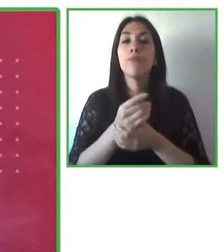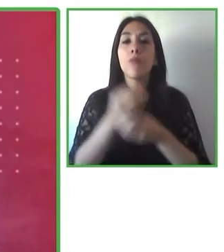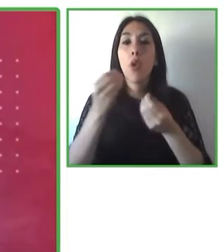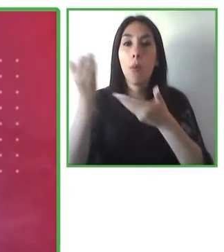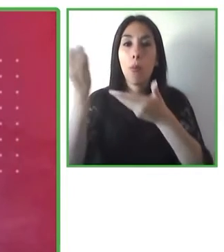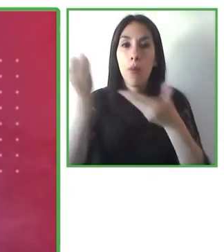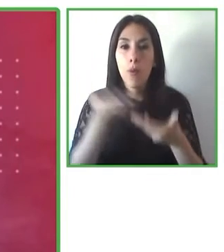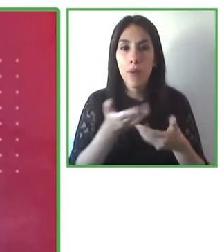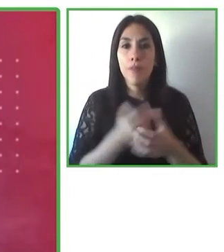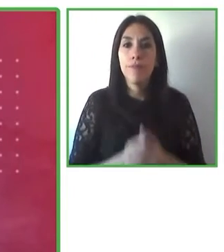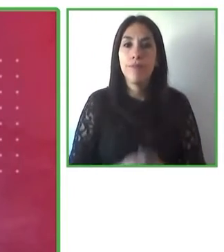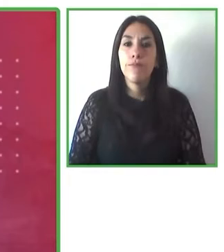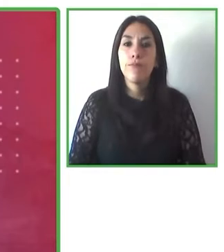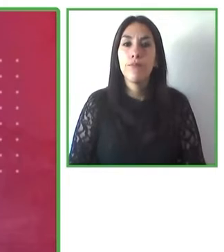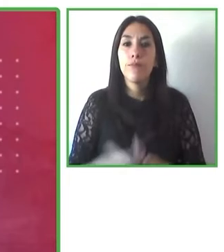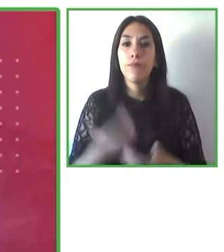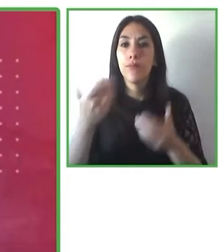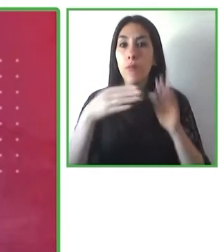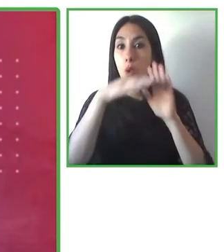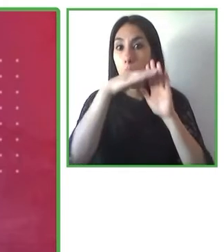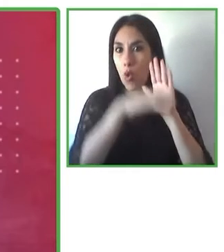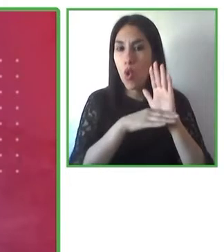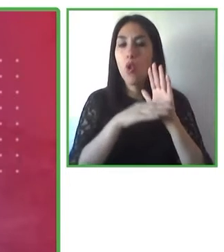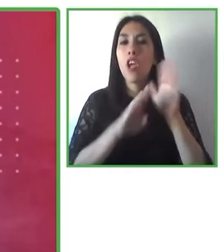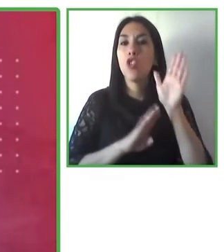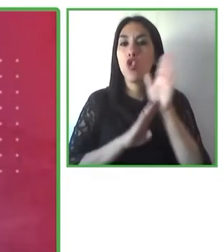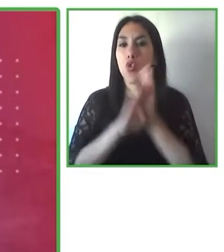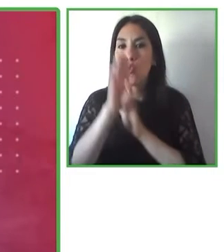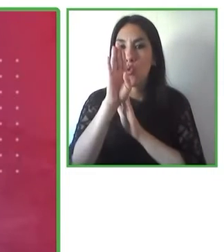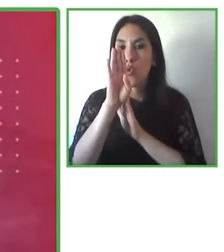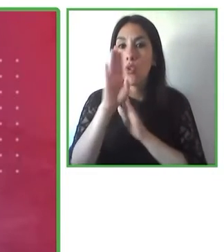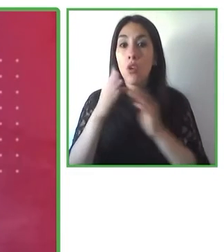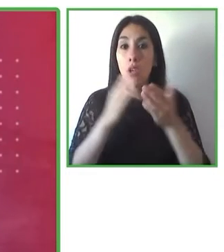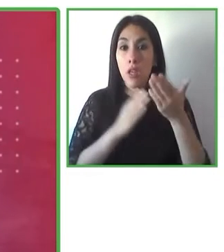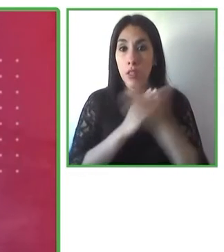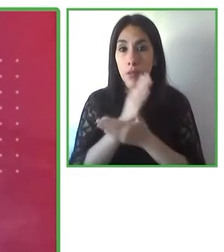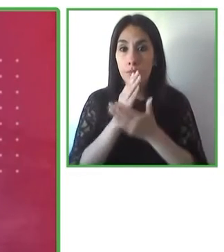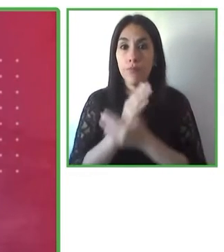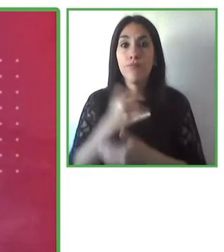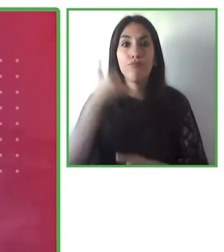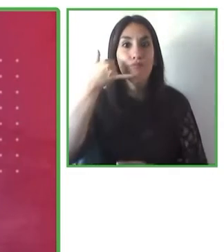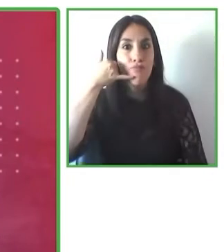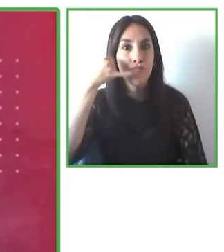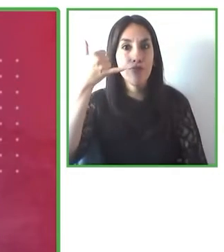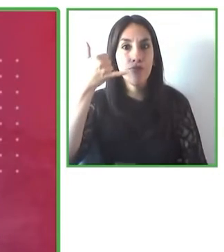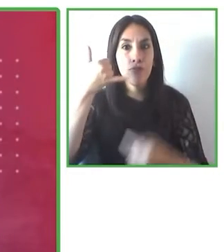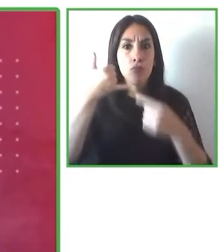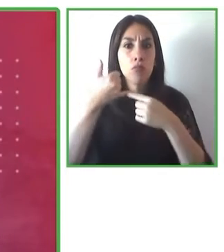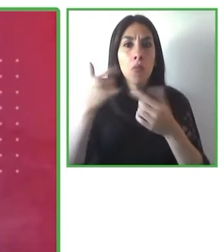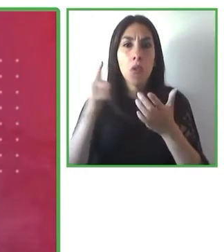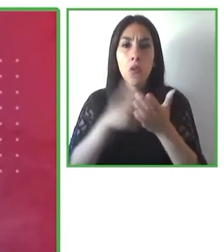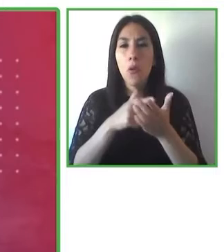accesibilidad de celulares, tablets y otros dispositivos. Adelante, Michael.